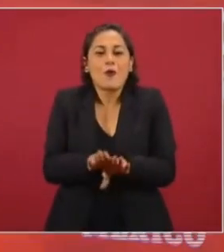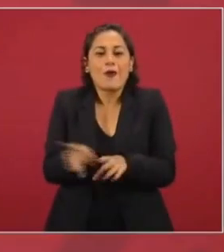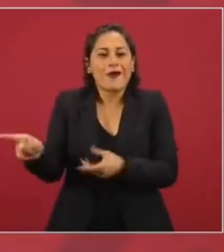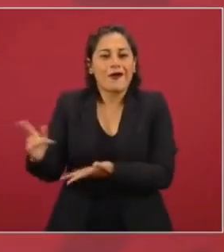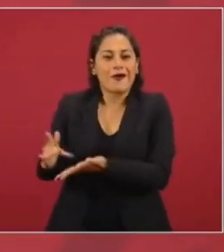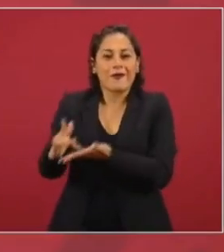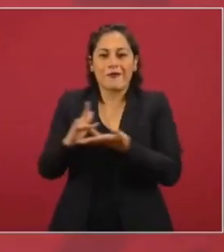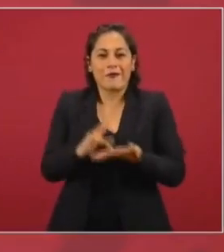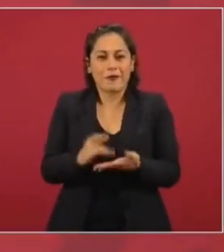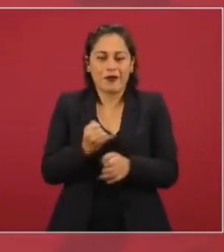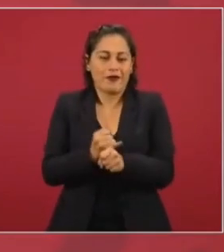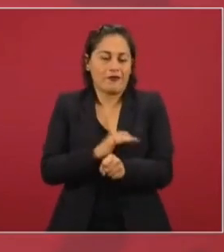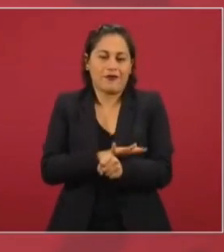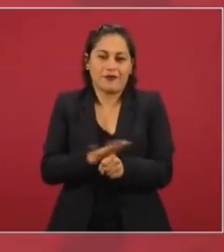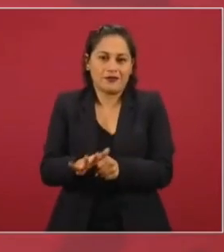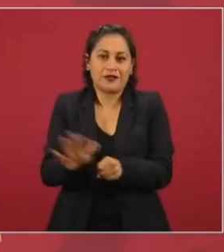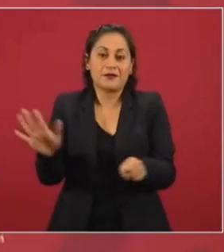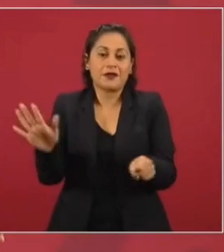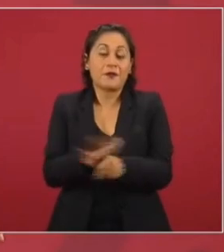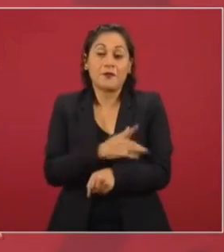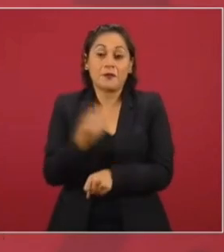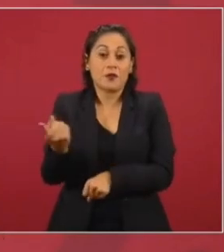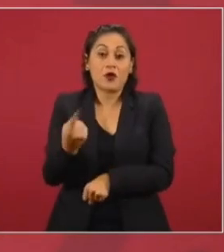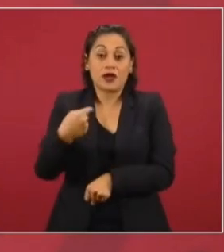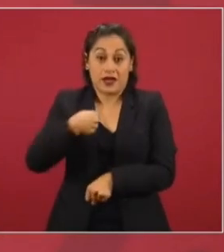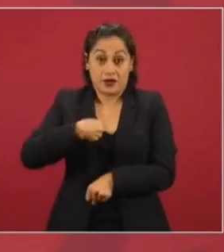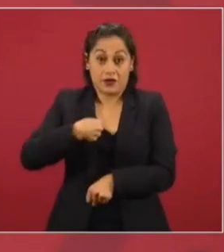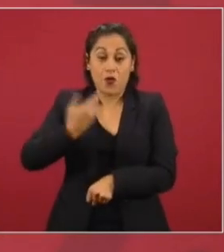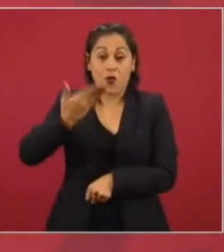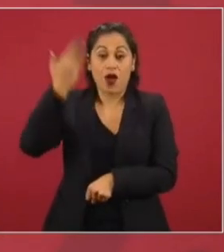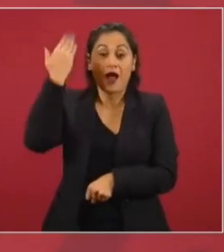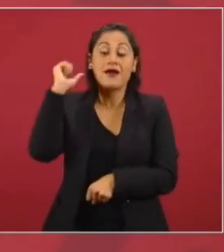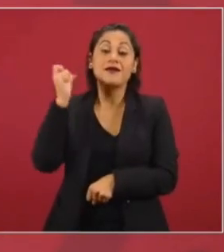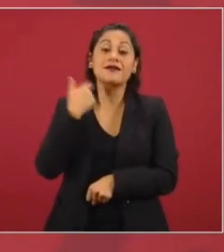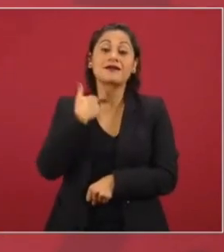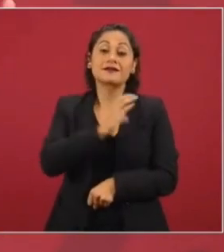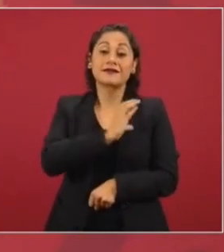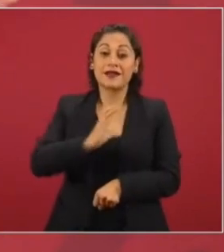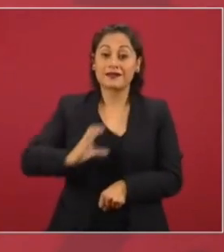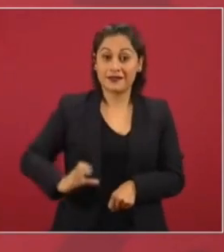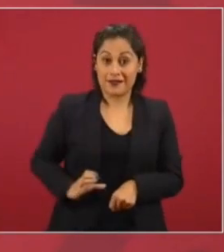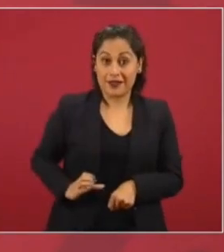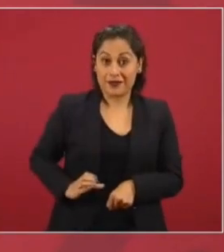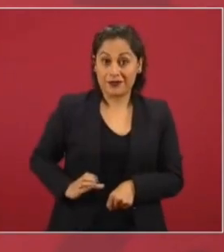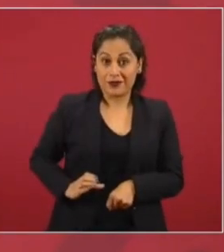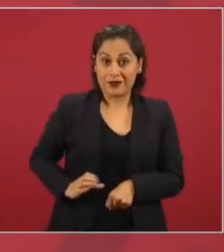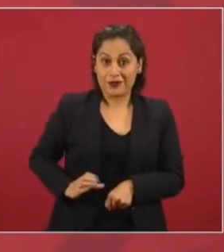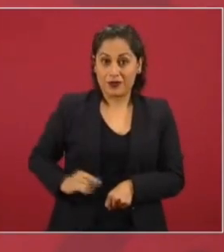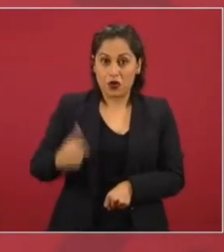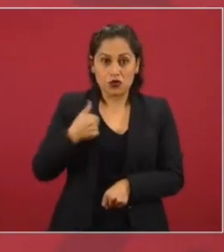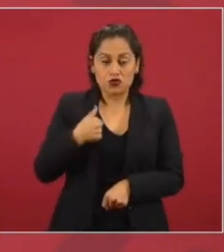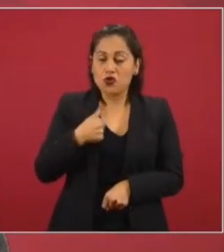antes de la elección ya lo estaba denunciando